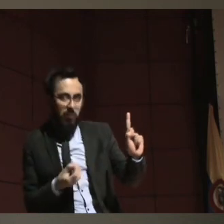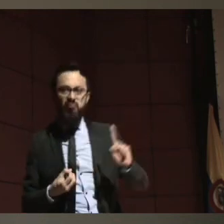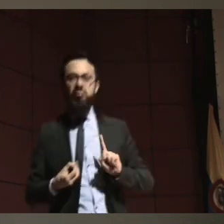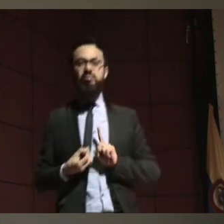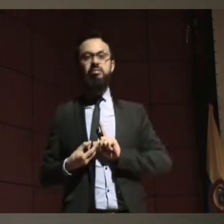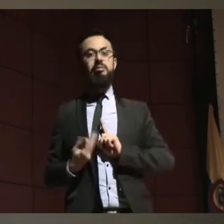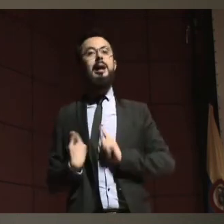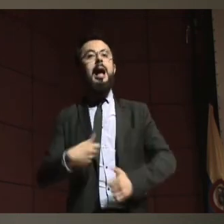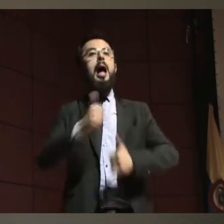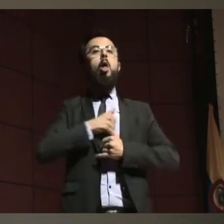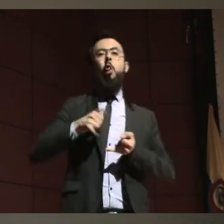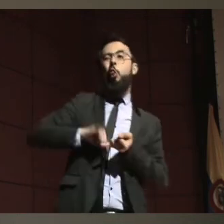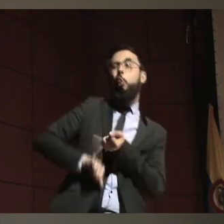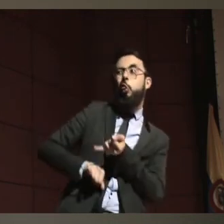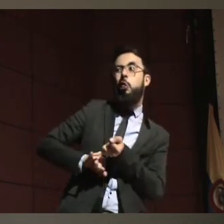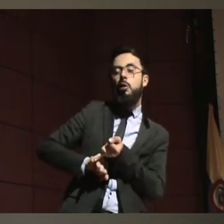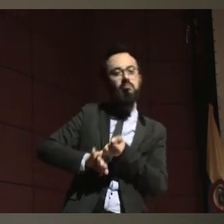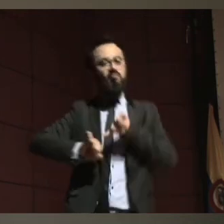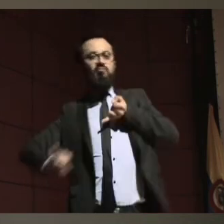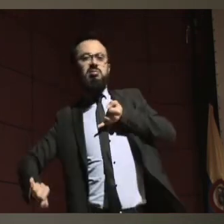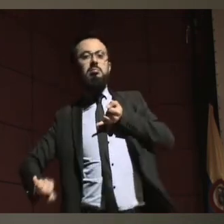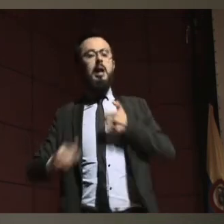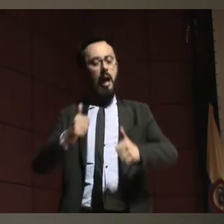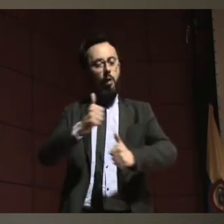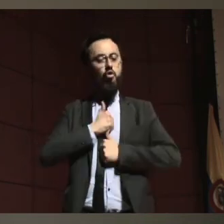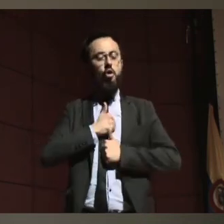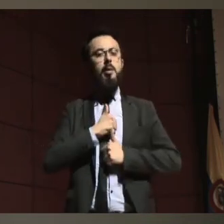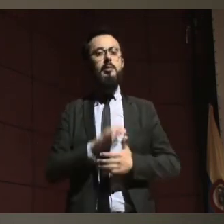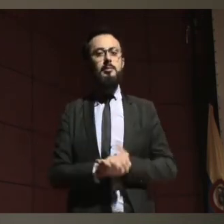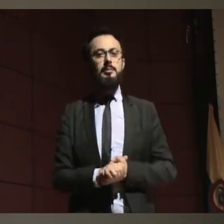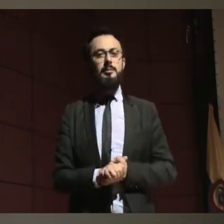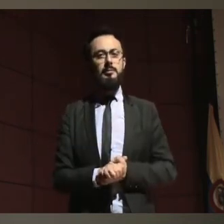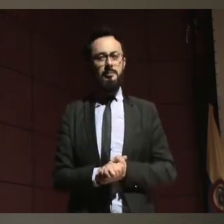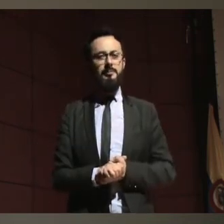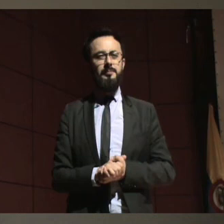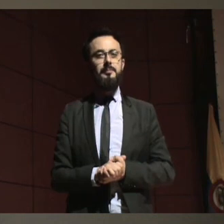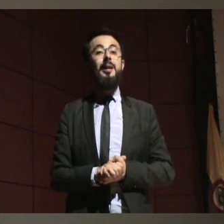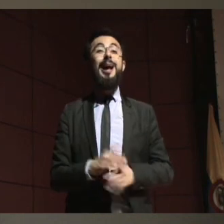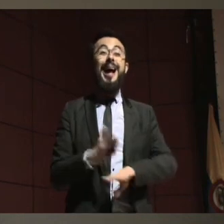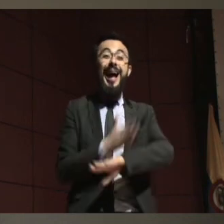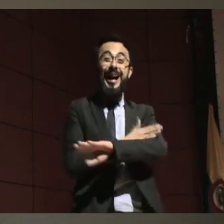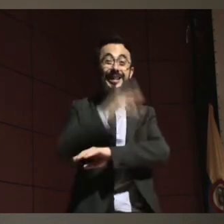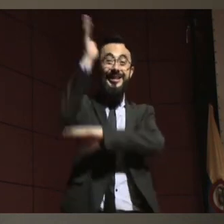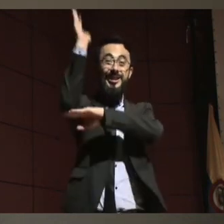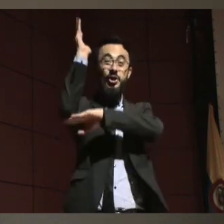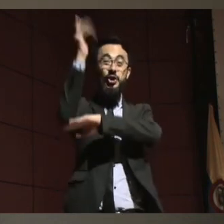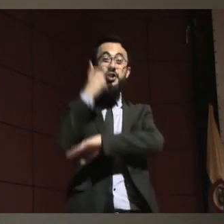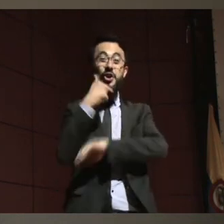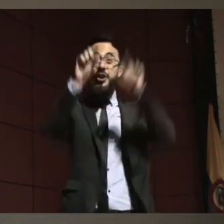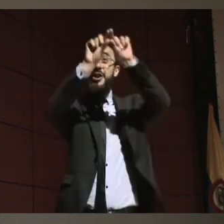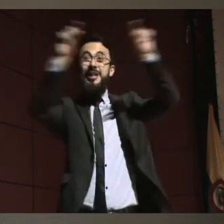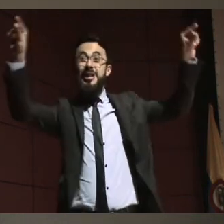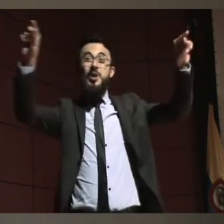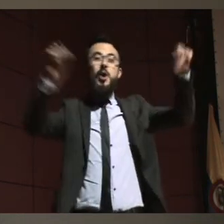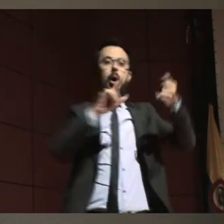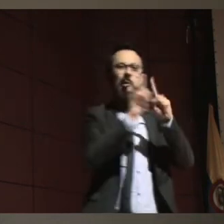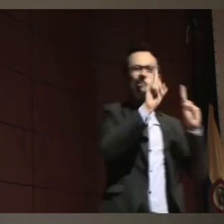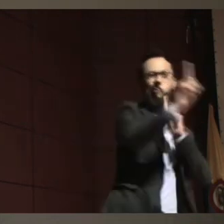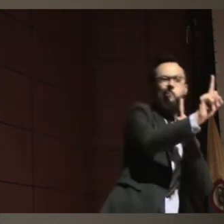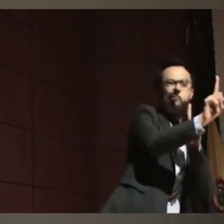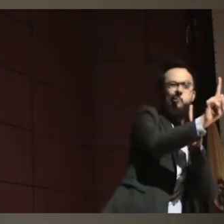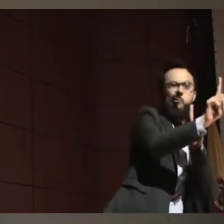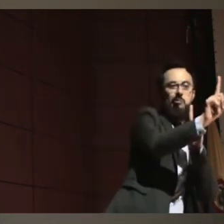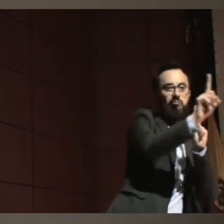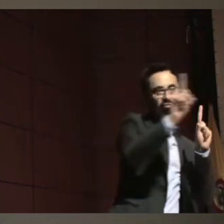no sé si ustedes se dieron cuenta que al principio de mi presentación yo decía de la interdicción a la autonomía. No es ni